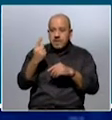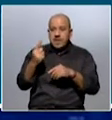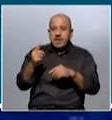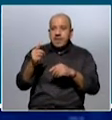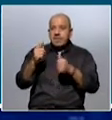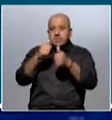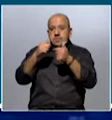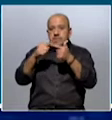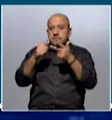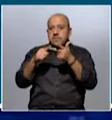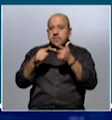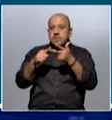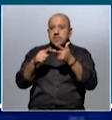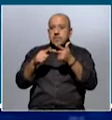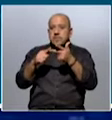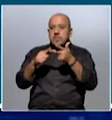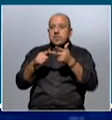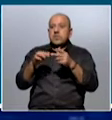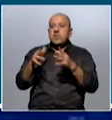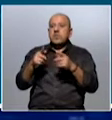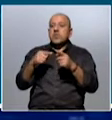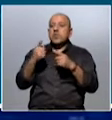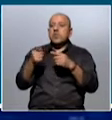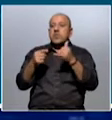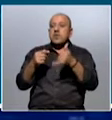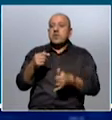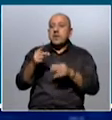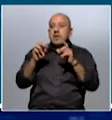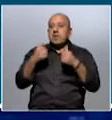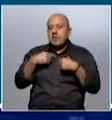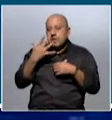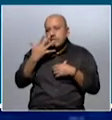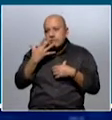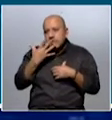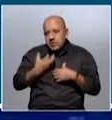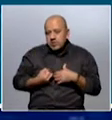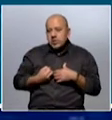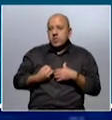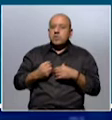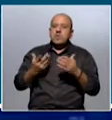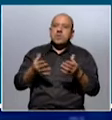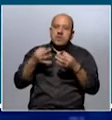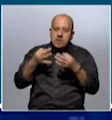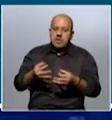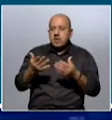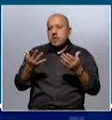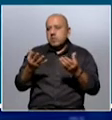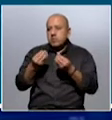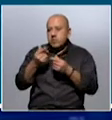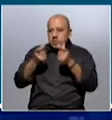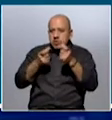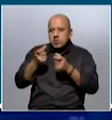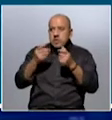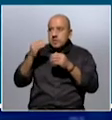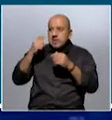tienen que ver, entre otras cosas, con tener inmunodepresión o patologías previas. Es cierto que muchas personas mayores tienen esa